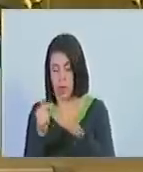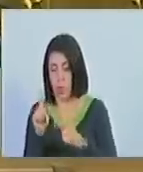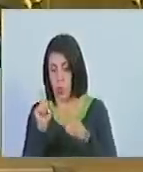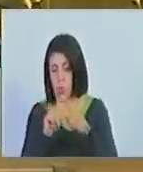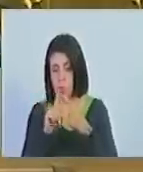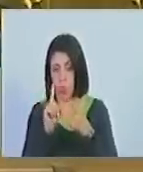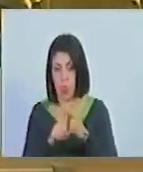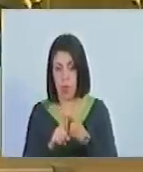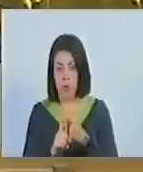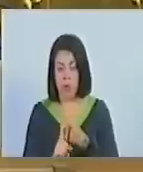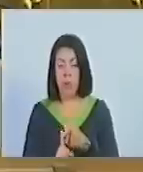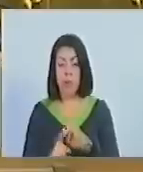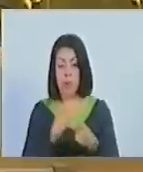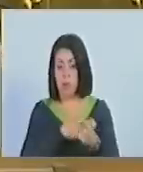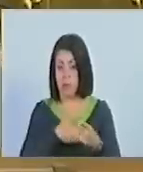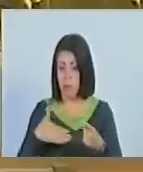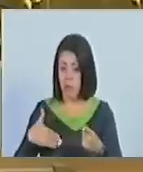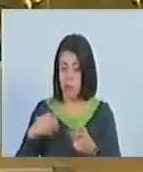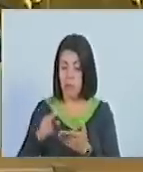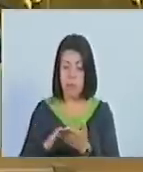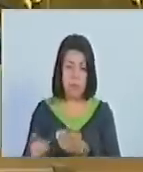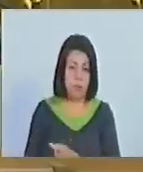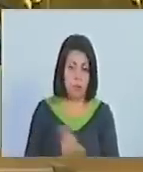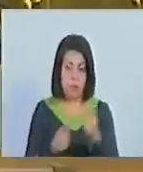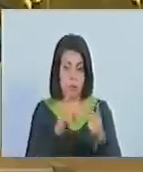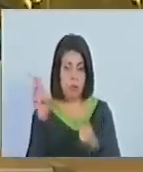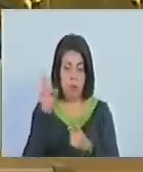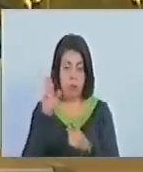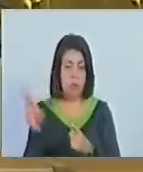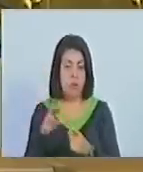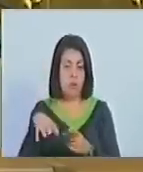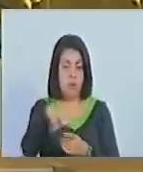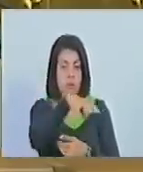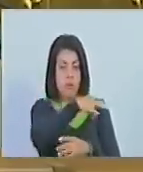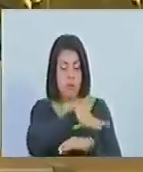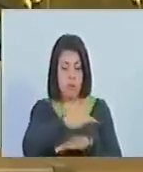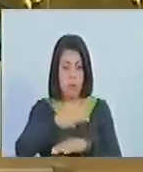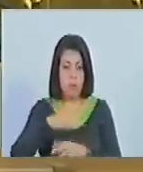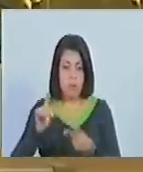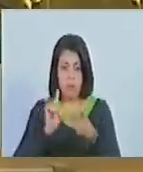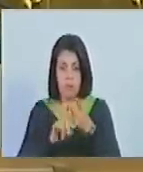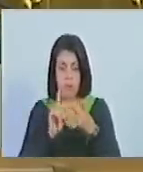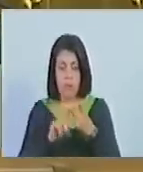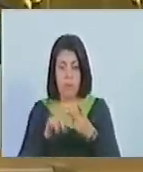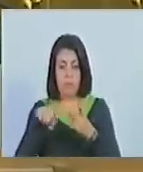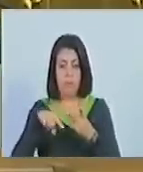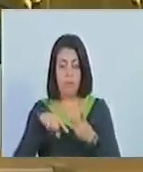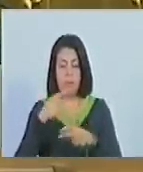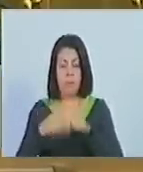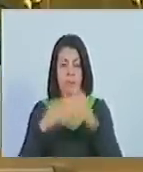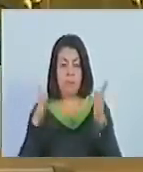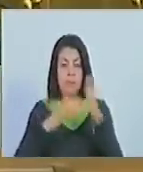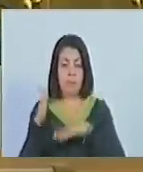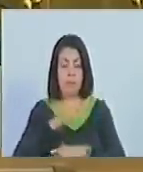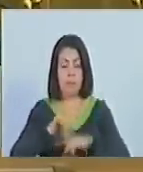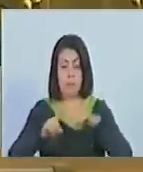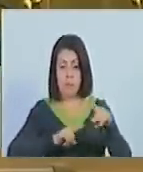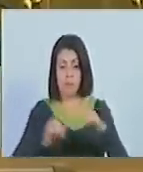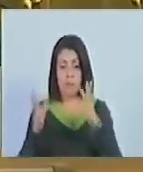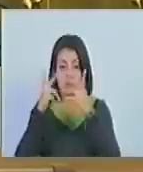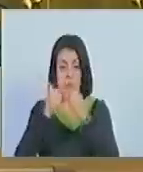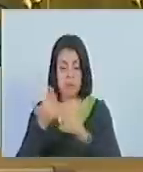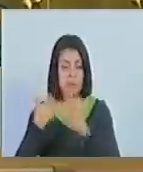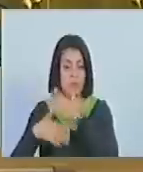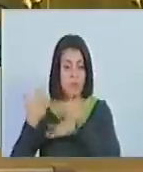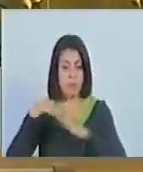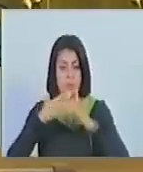Uno. Los que les sean transferidos por la República, los Estados y los municipios. Dos. Los que provengan de la gestión y administración